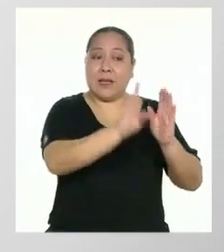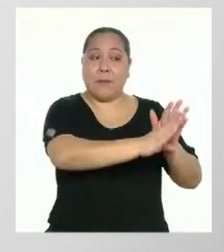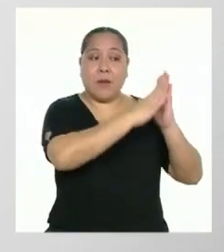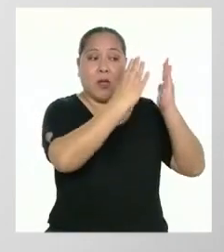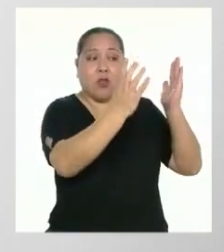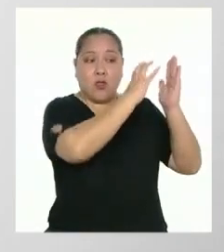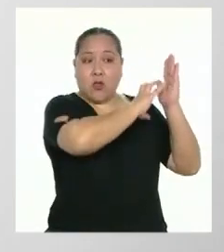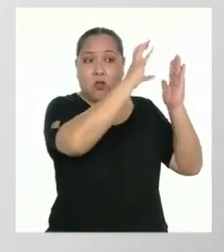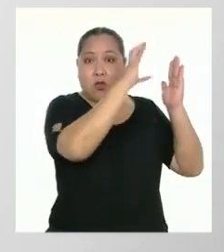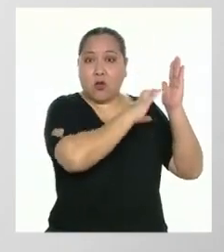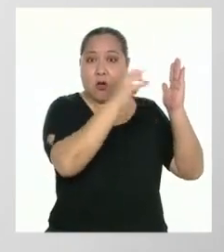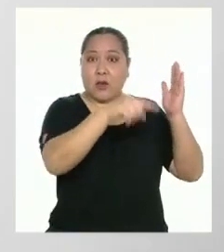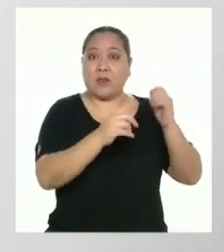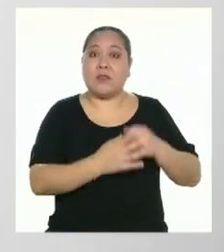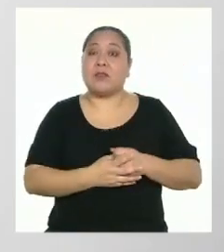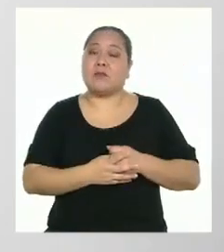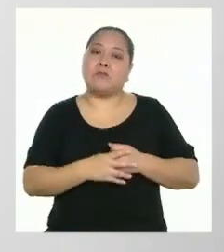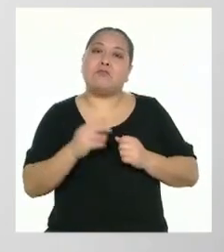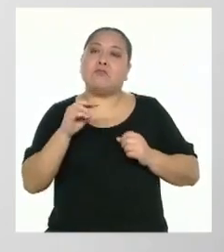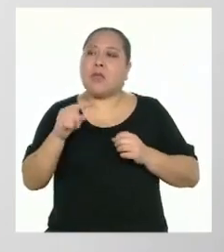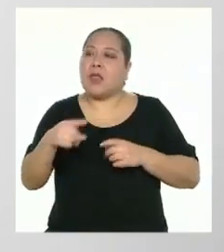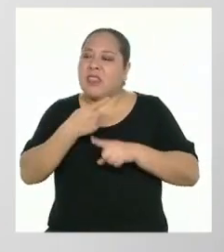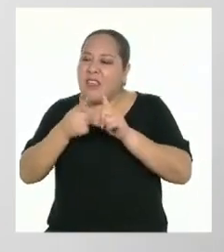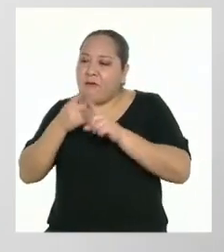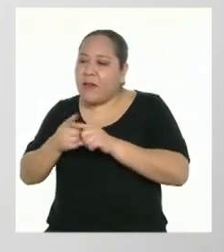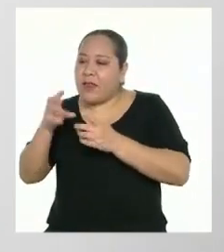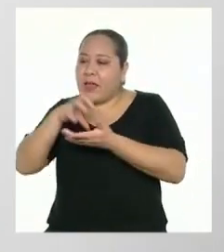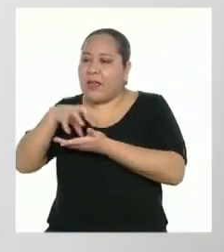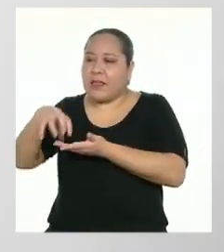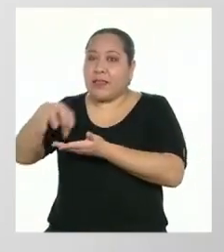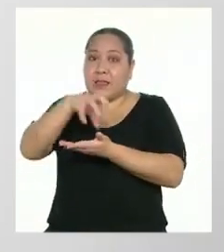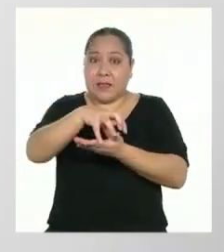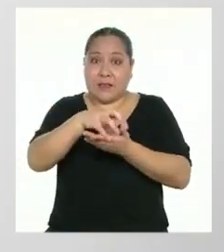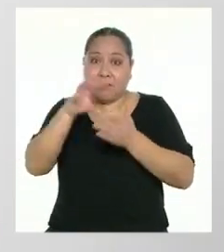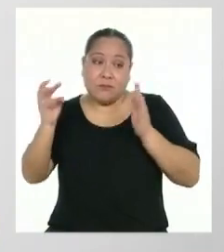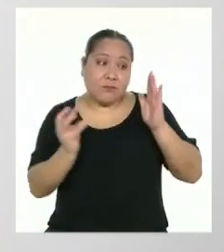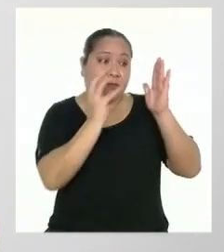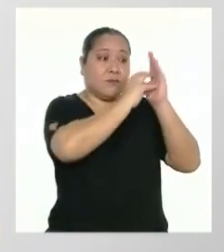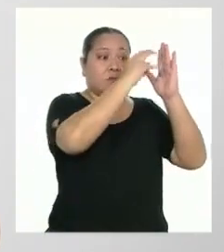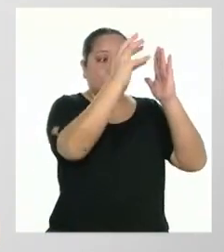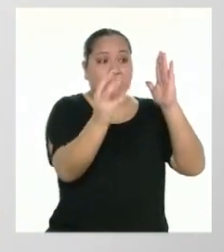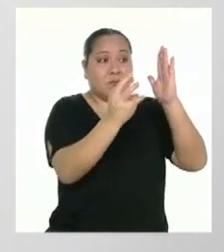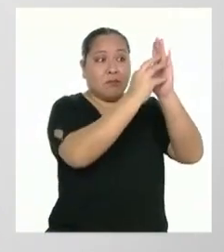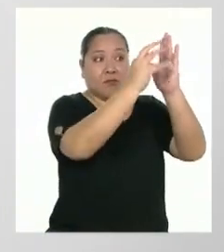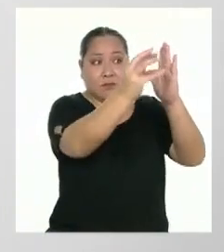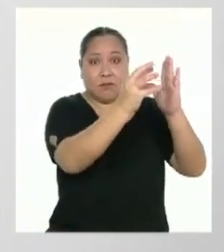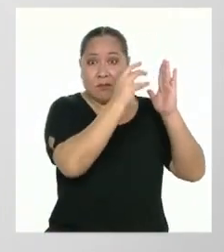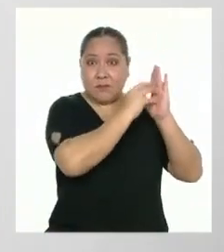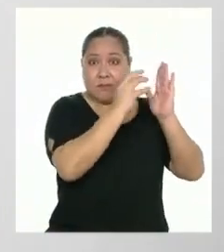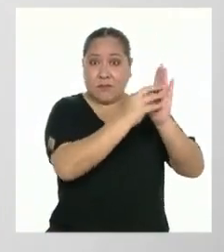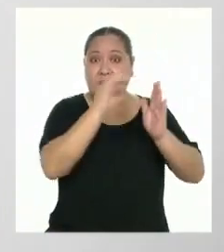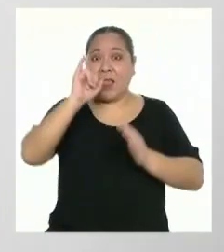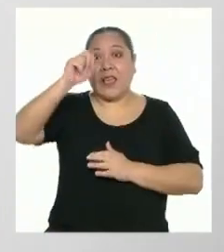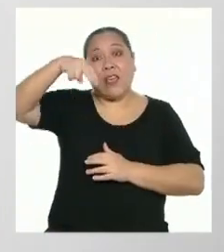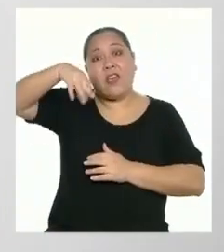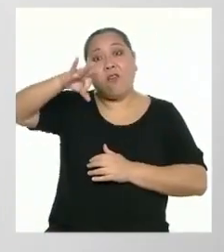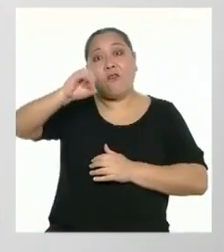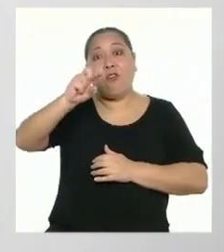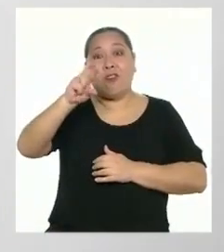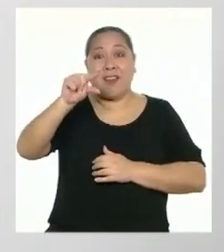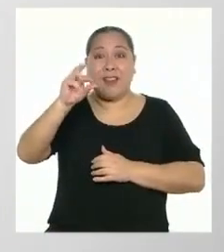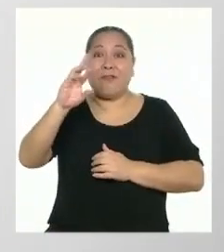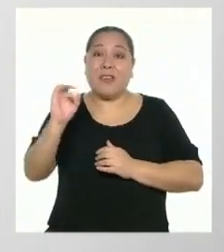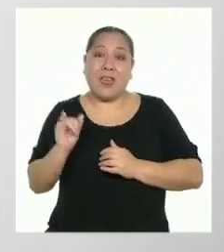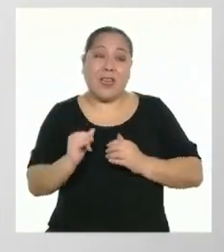será el soporte de otros productos, como la infografía, estos responderán a una misma temática